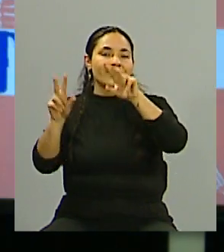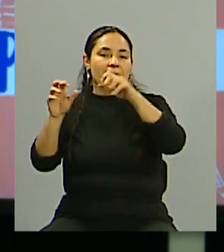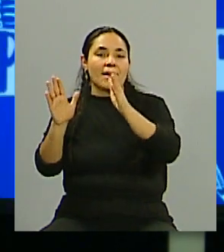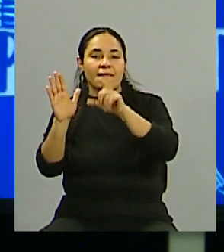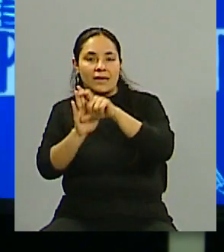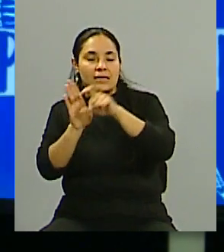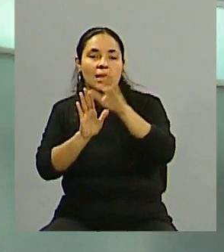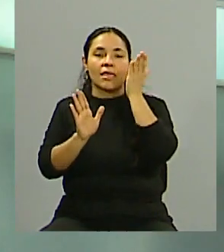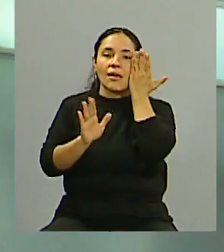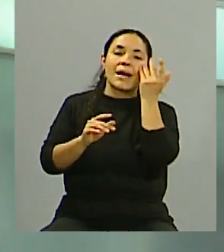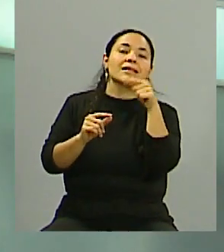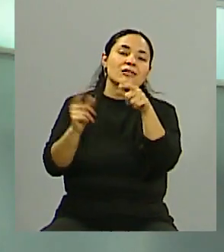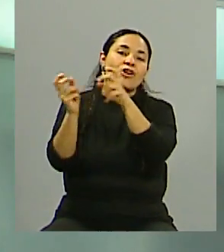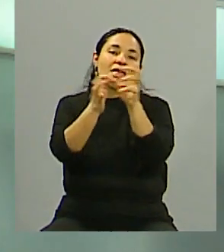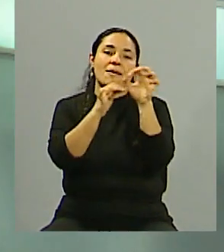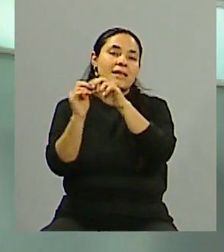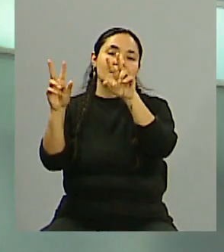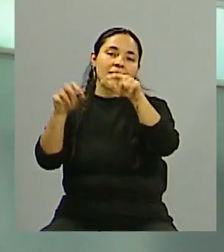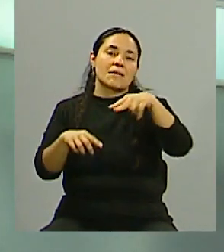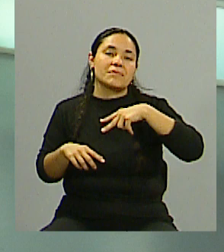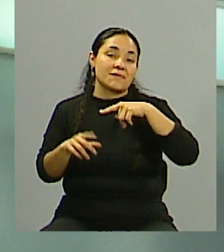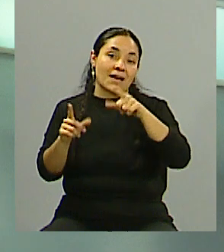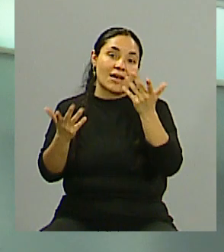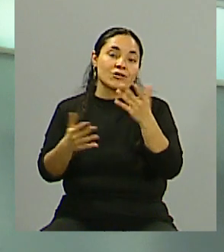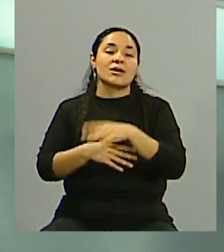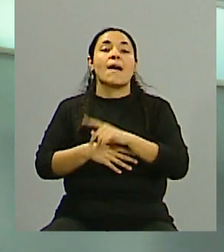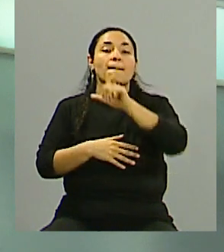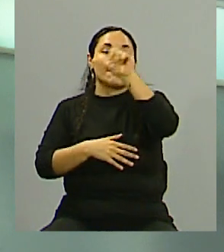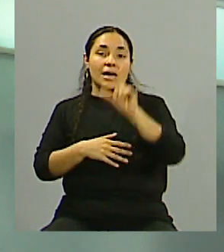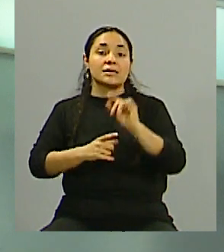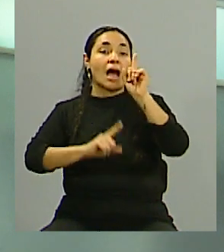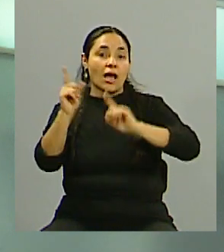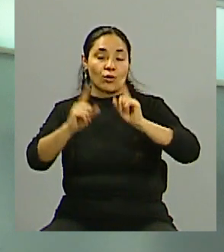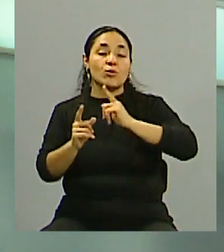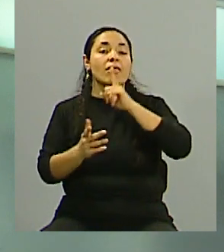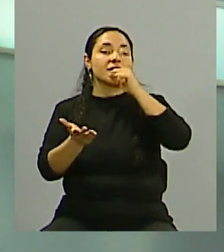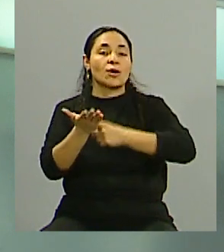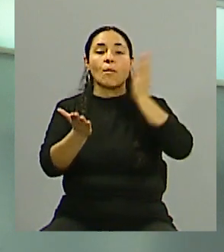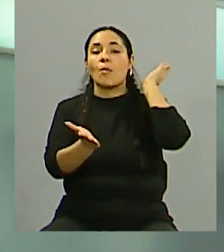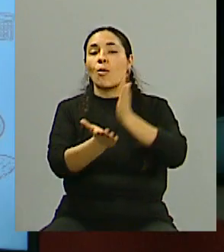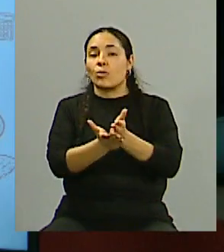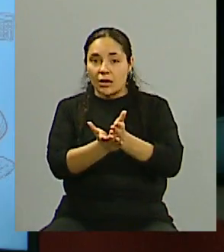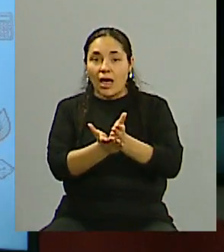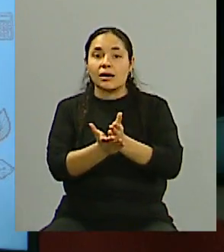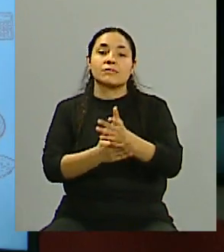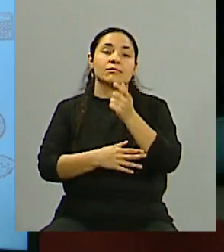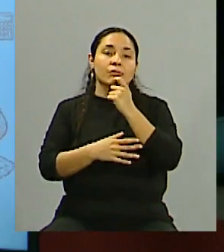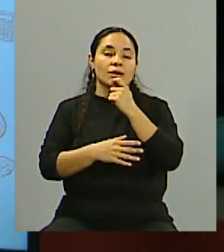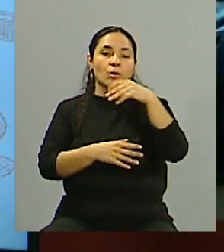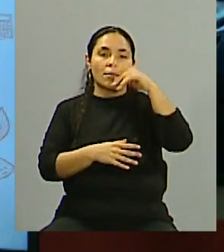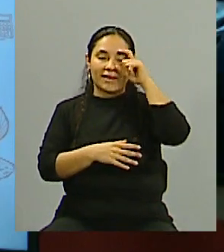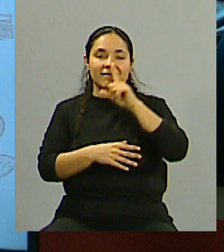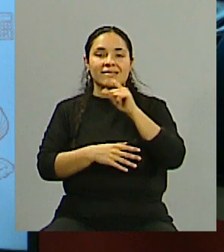Tal cual. Pero no es todo un debate. Bueno, hay países que han decidido multar. Por ejemplo, la semana pasada la noticia era que multaban a Meta porque